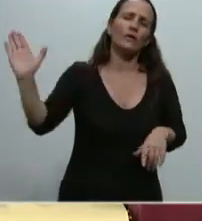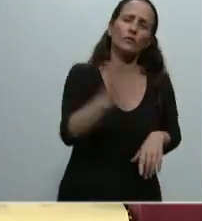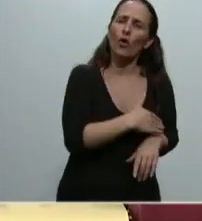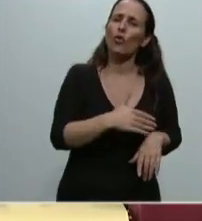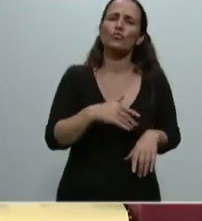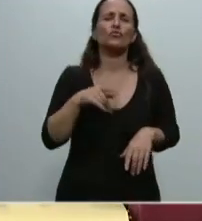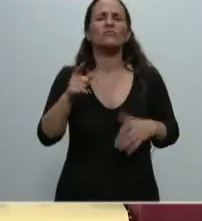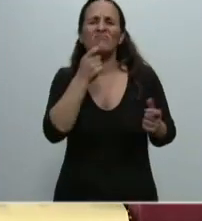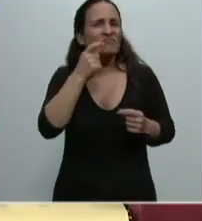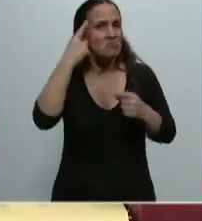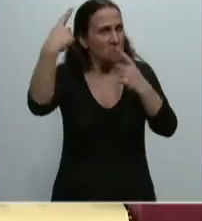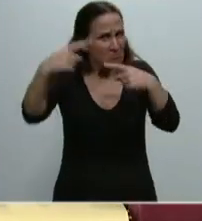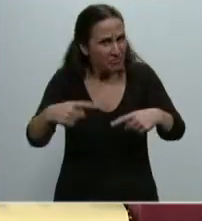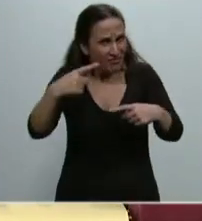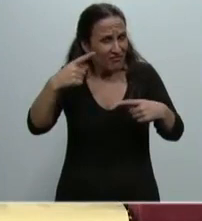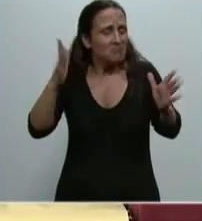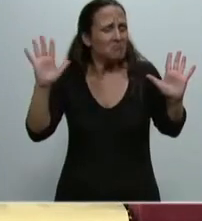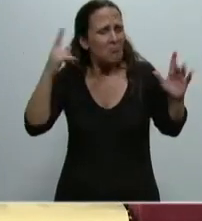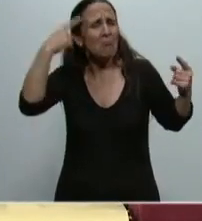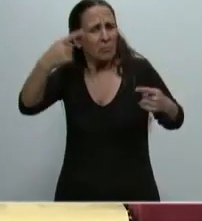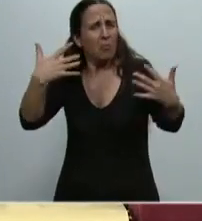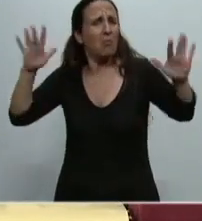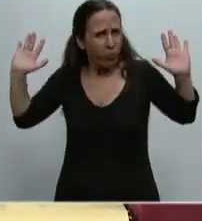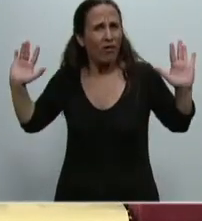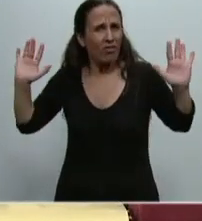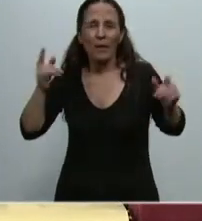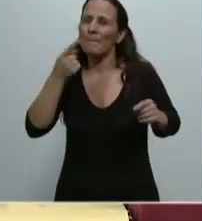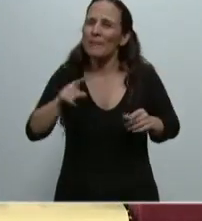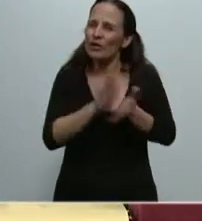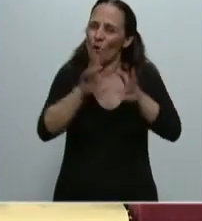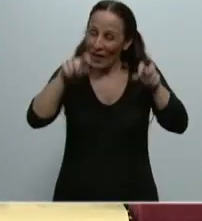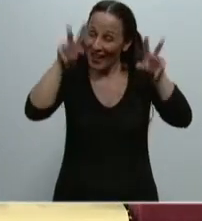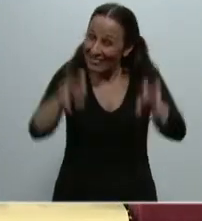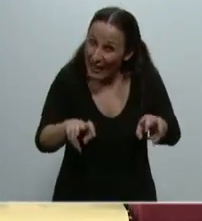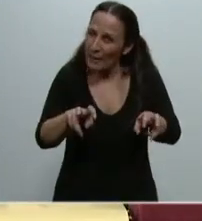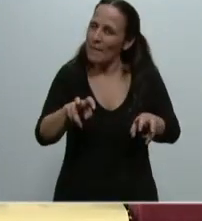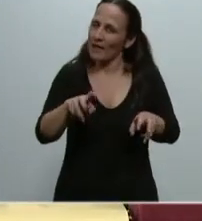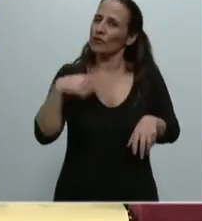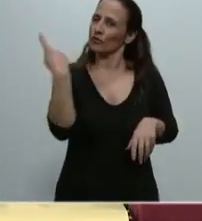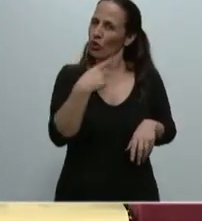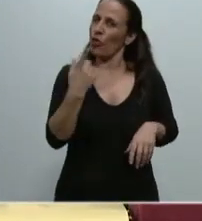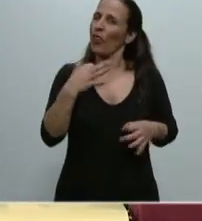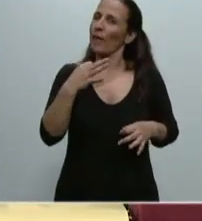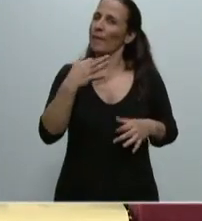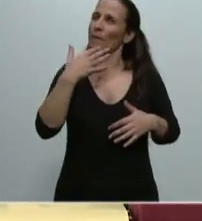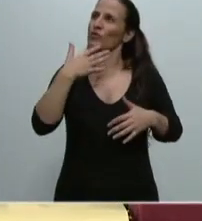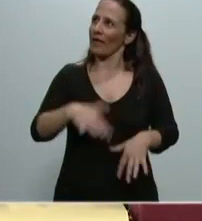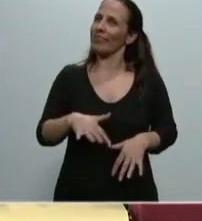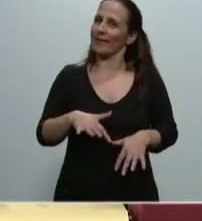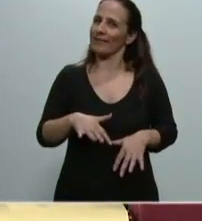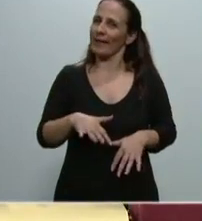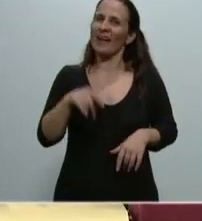lo que estemos en ese acuerdo sigamos estando en ese acuerdo pero en estas cosas por favor tengamos la grandeza de entender que no es